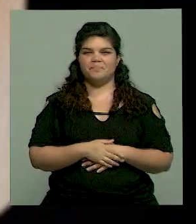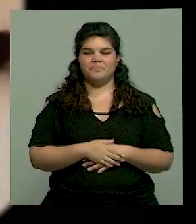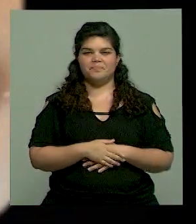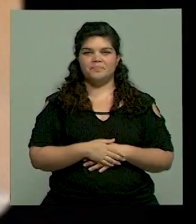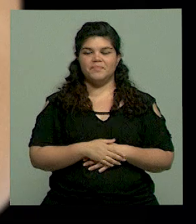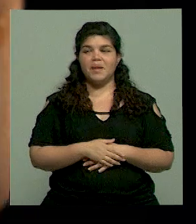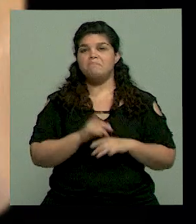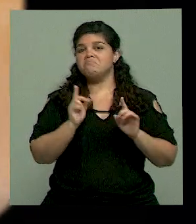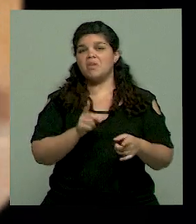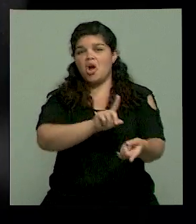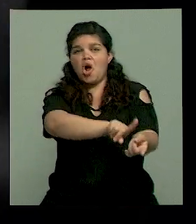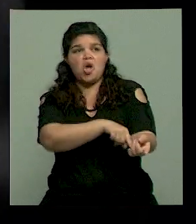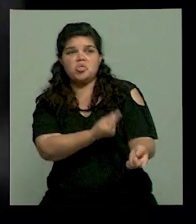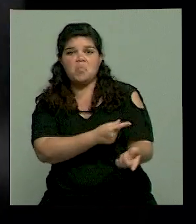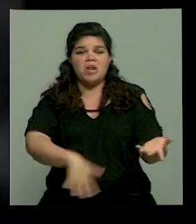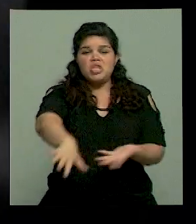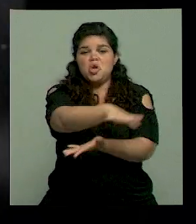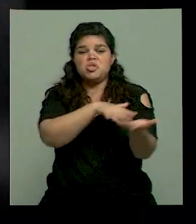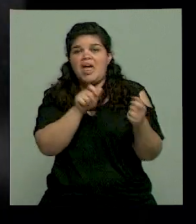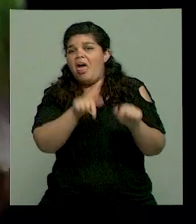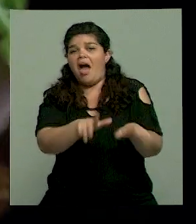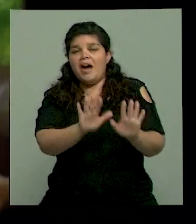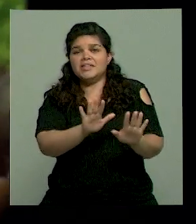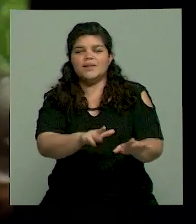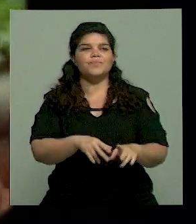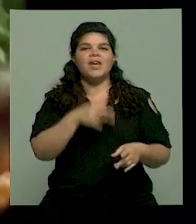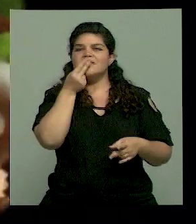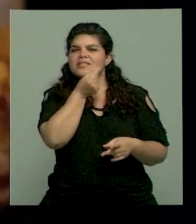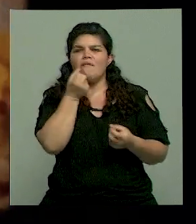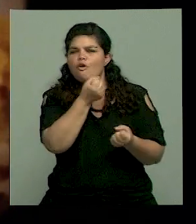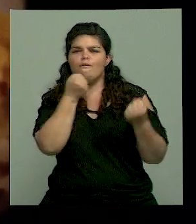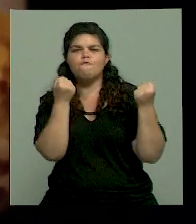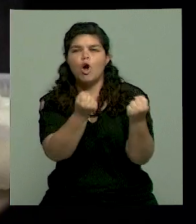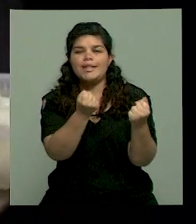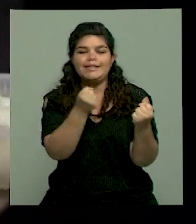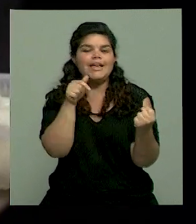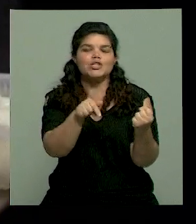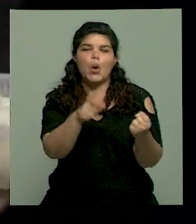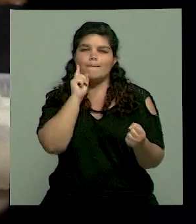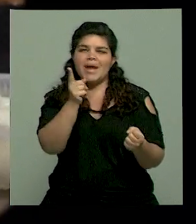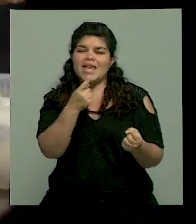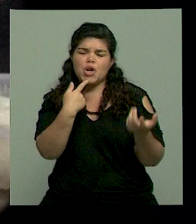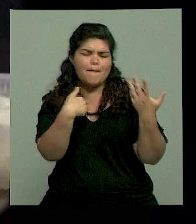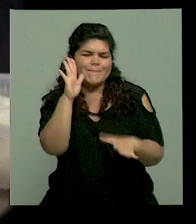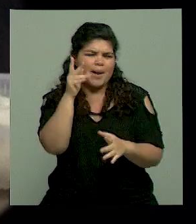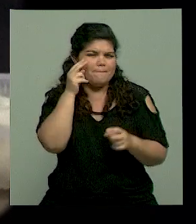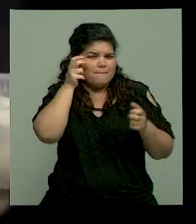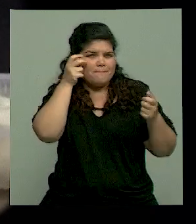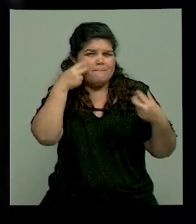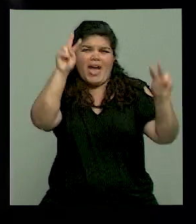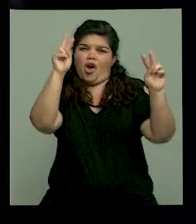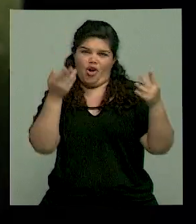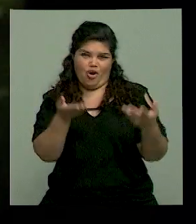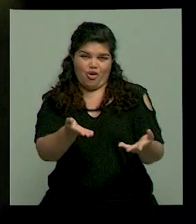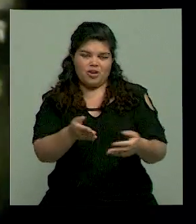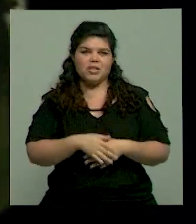En la cultura popular suele decirse, mientras más sabroso, más peligroso. ¿Por qué la vida nos pone en este dilema